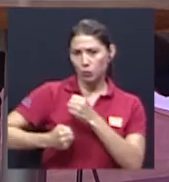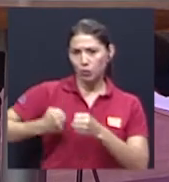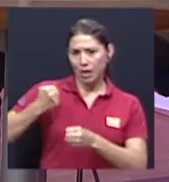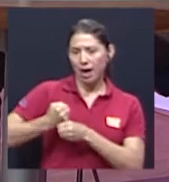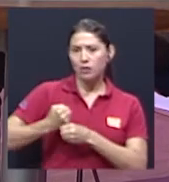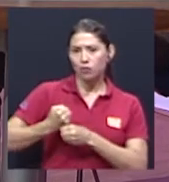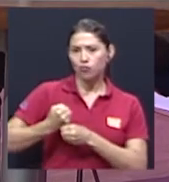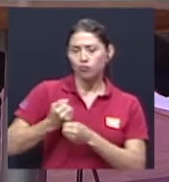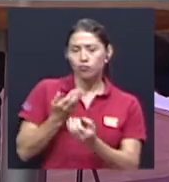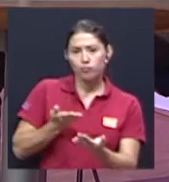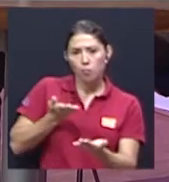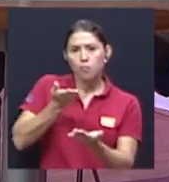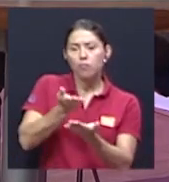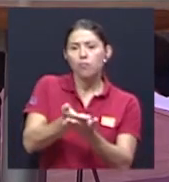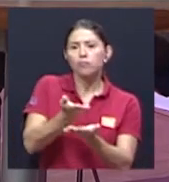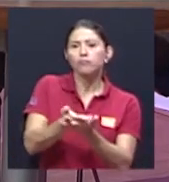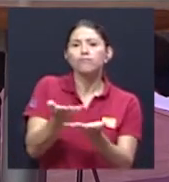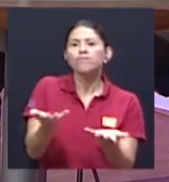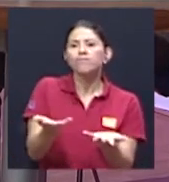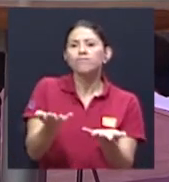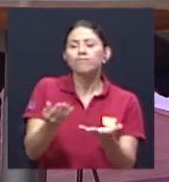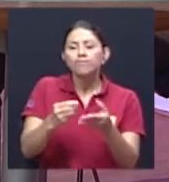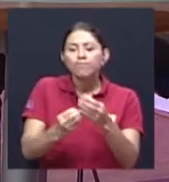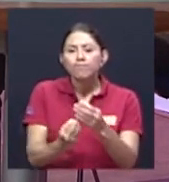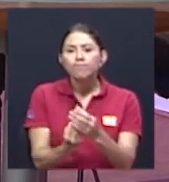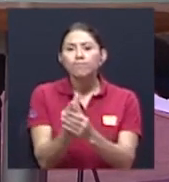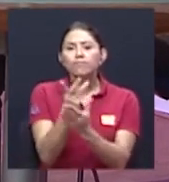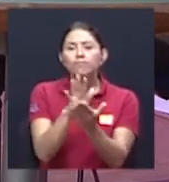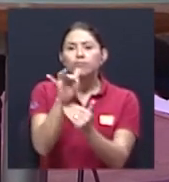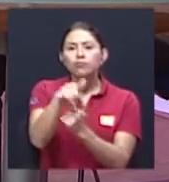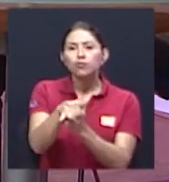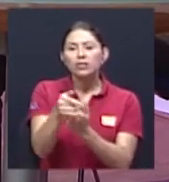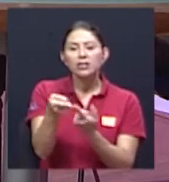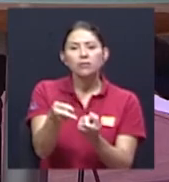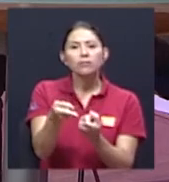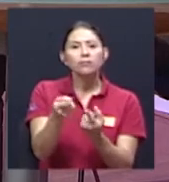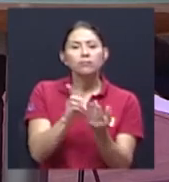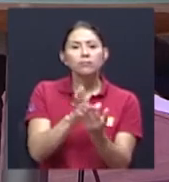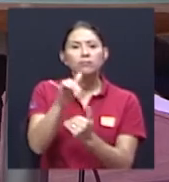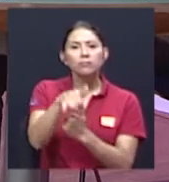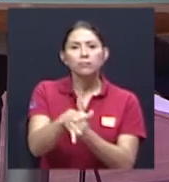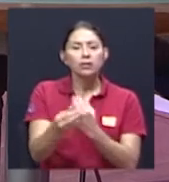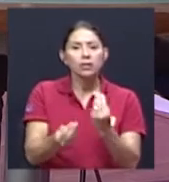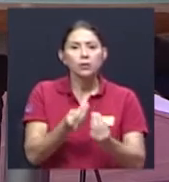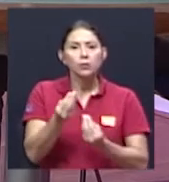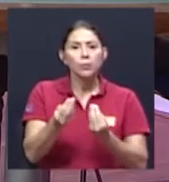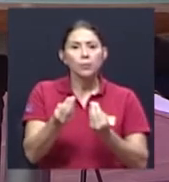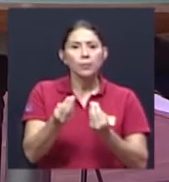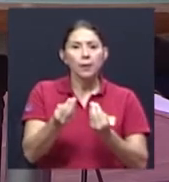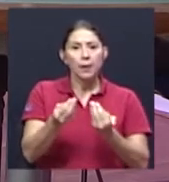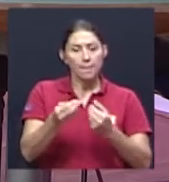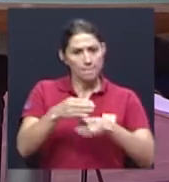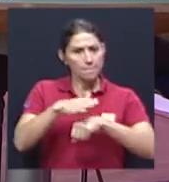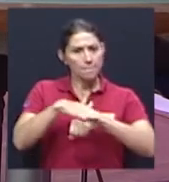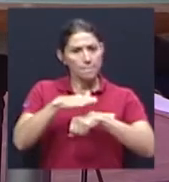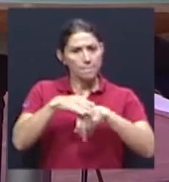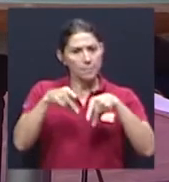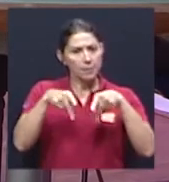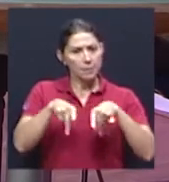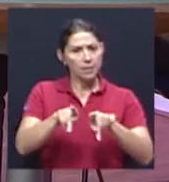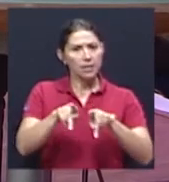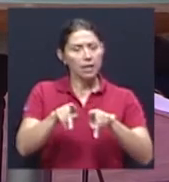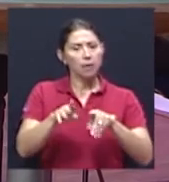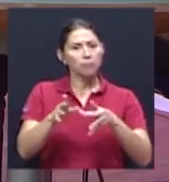se propuso constituir un proyecto que permita unir